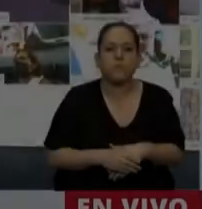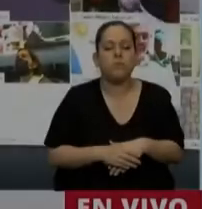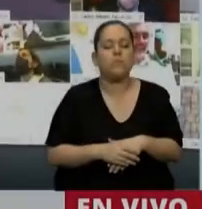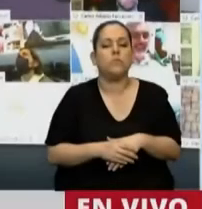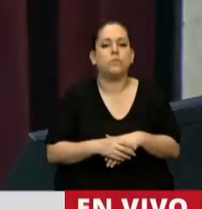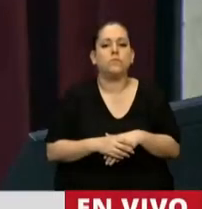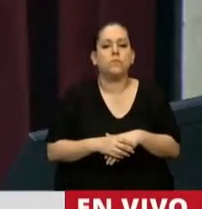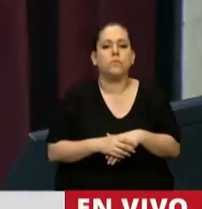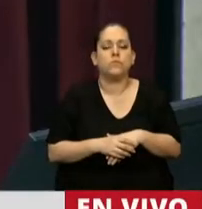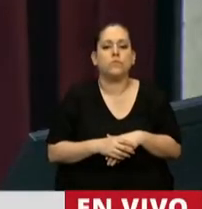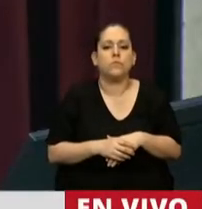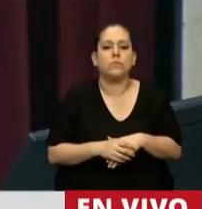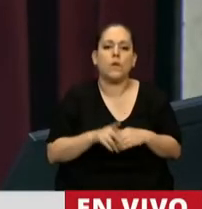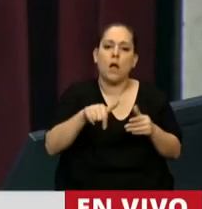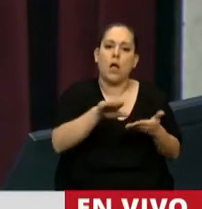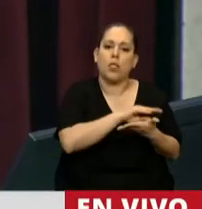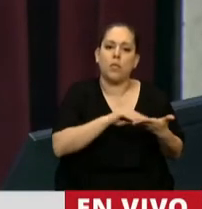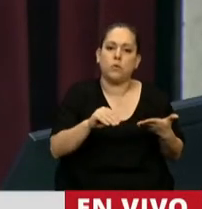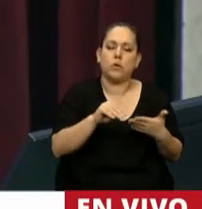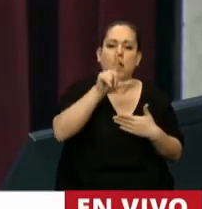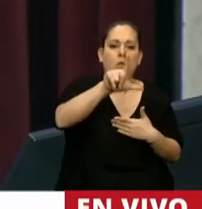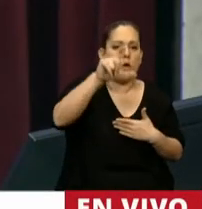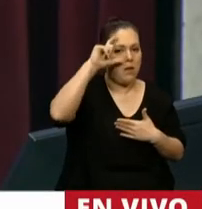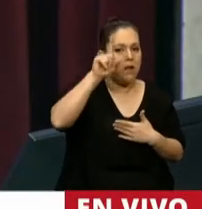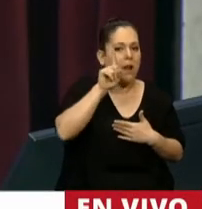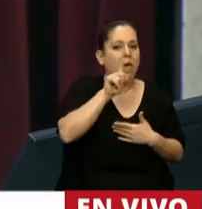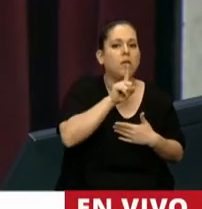Tiene la palabra el diputado Mario Leito.